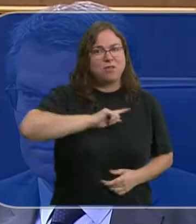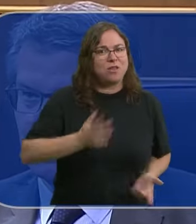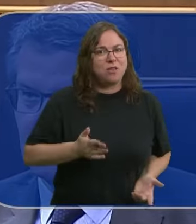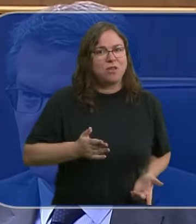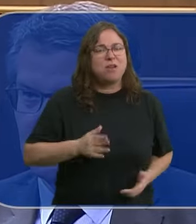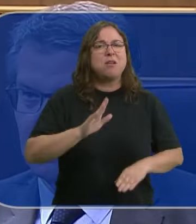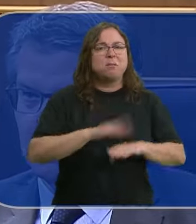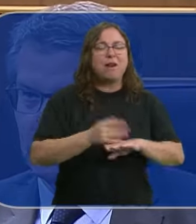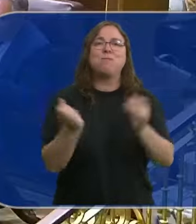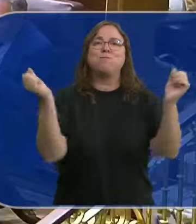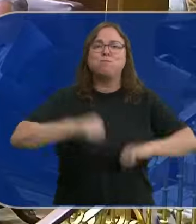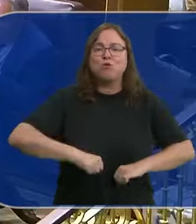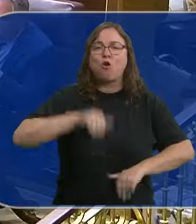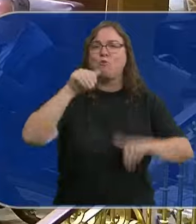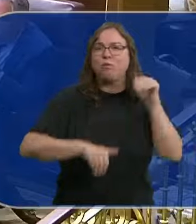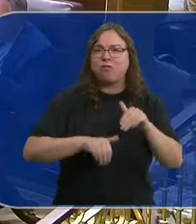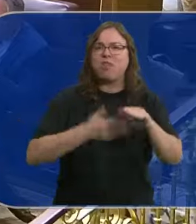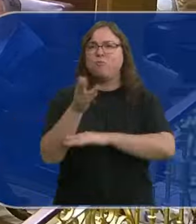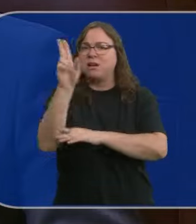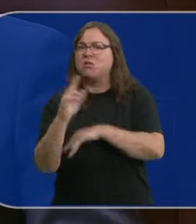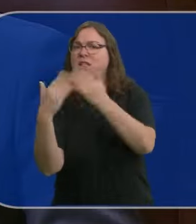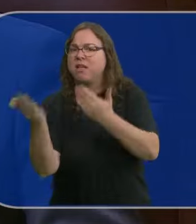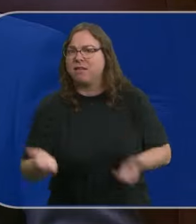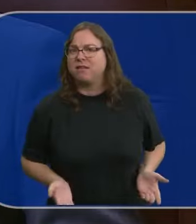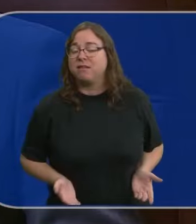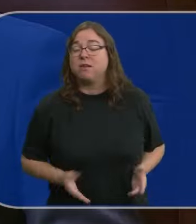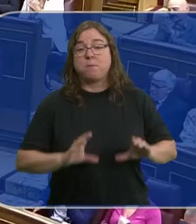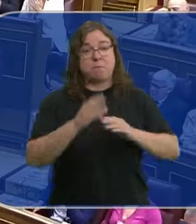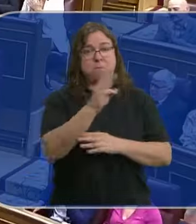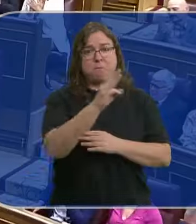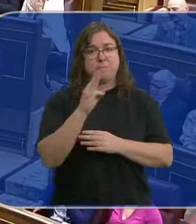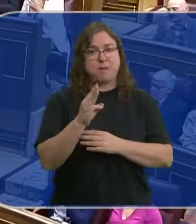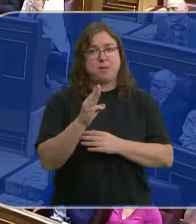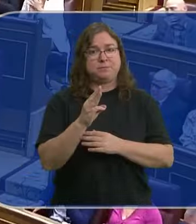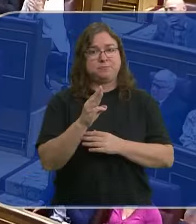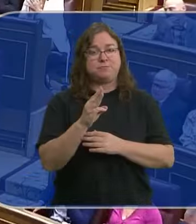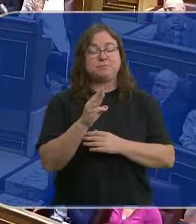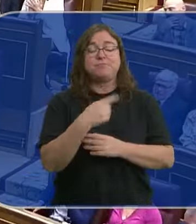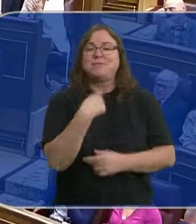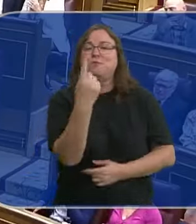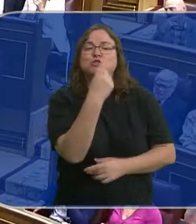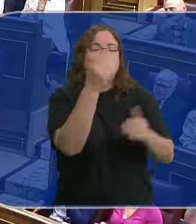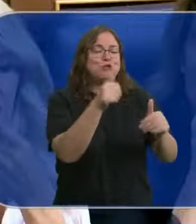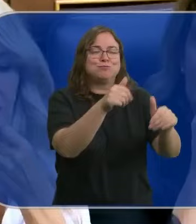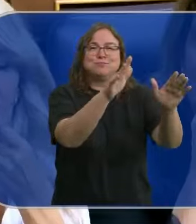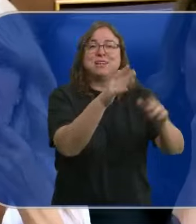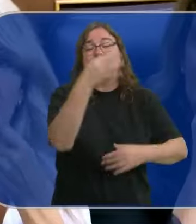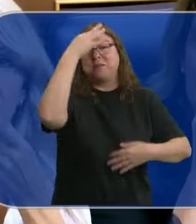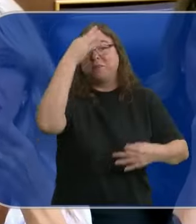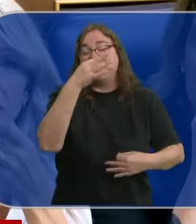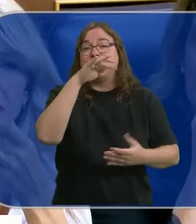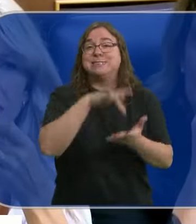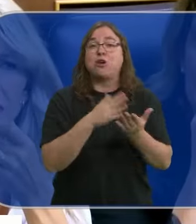para sacar adelante una votación? El Partido Popular va en solitario porque cree